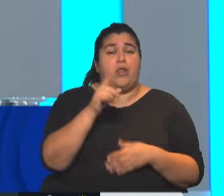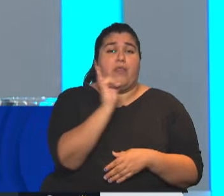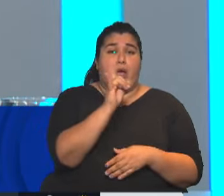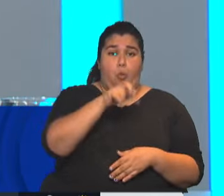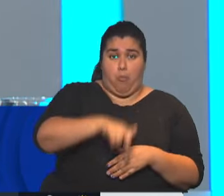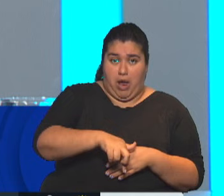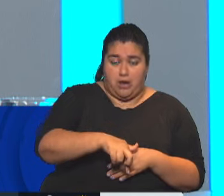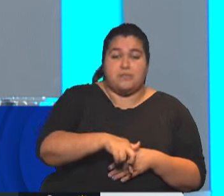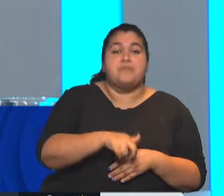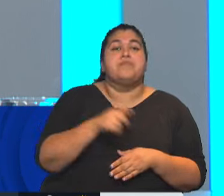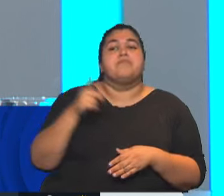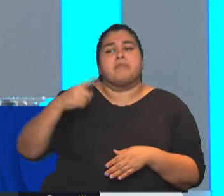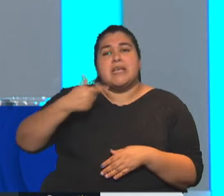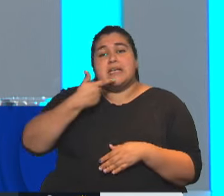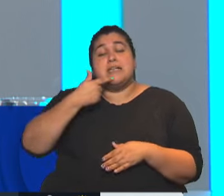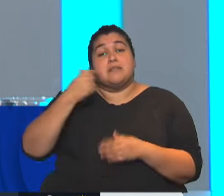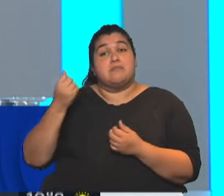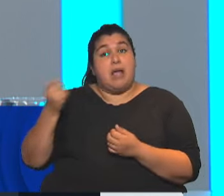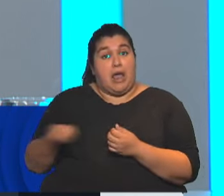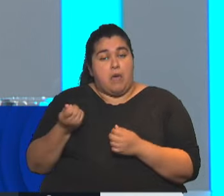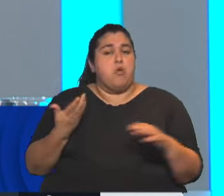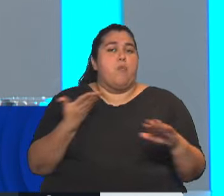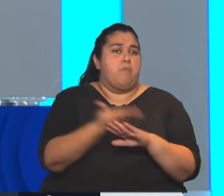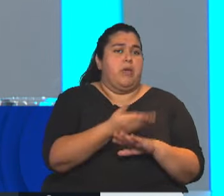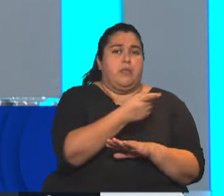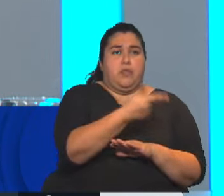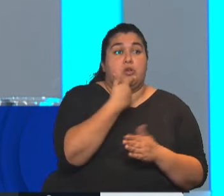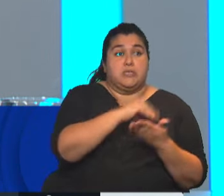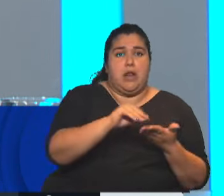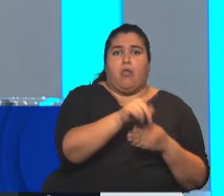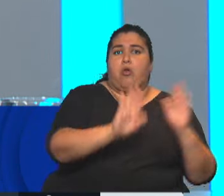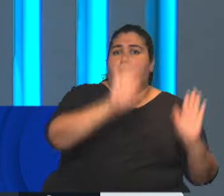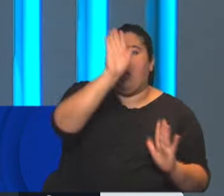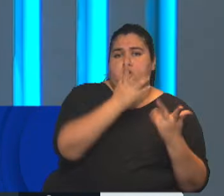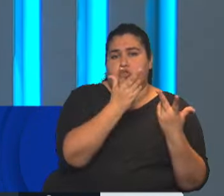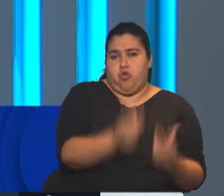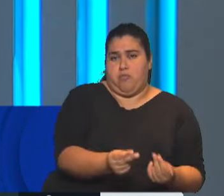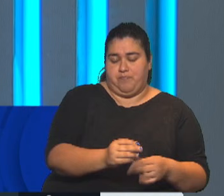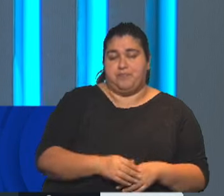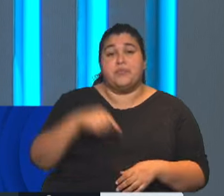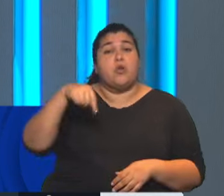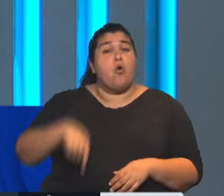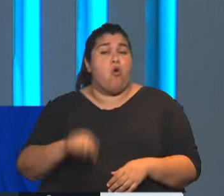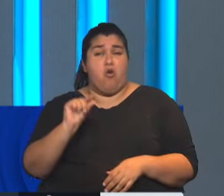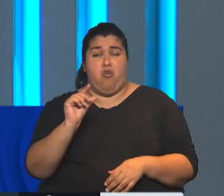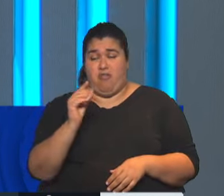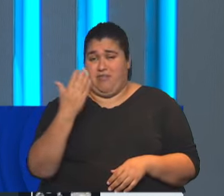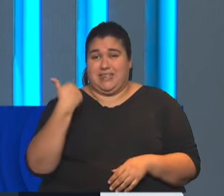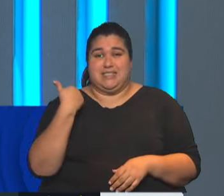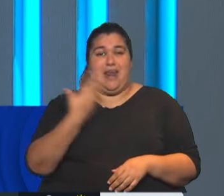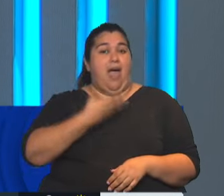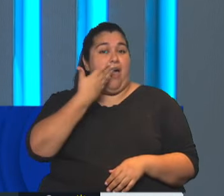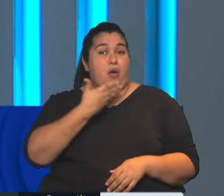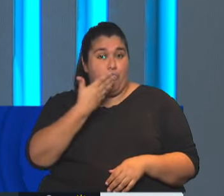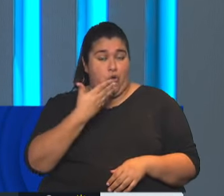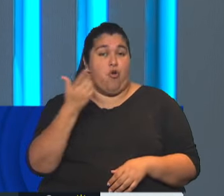la Patria pidiéndoles que voten en contra de la ley. Bueno, hoy Adorni aseguró una vez más que el paro es